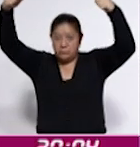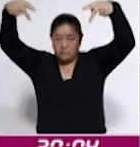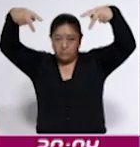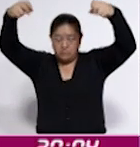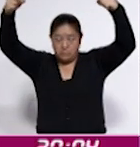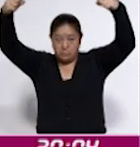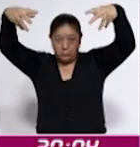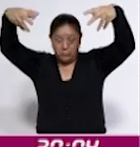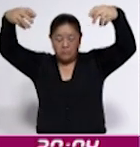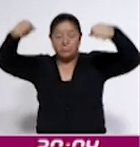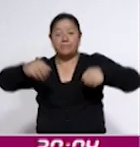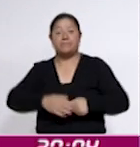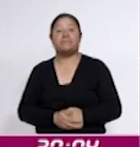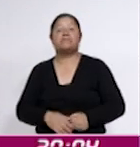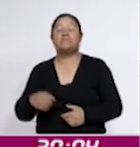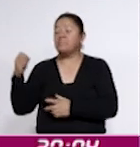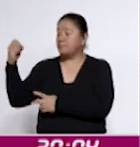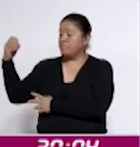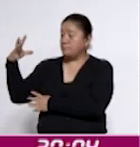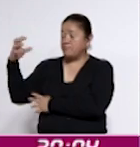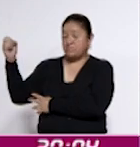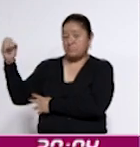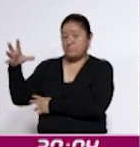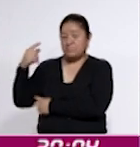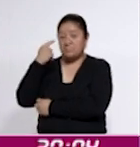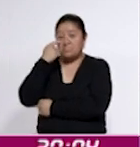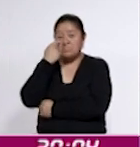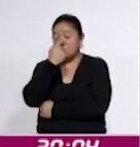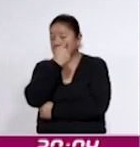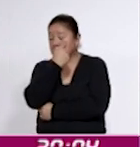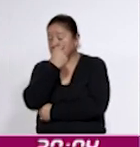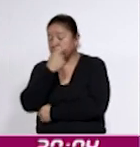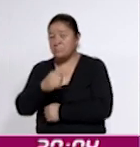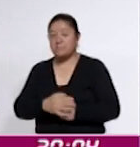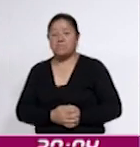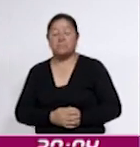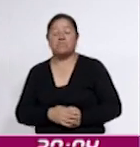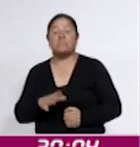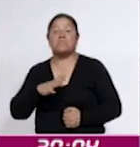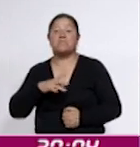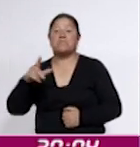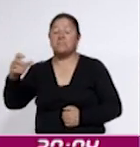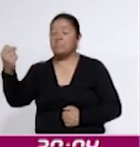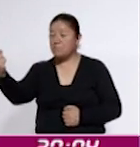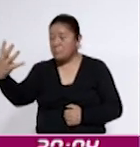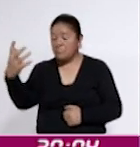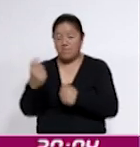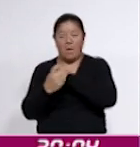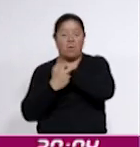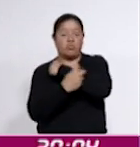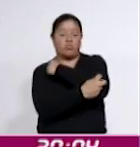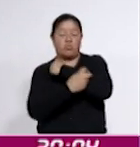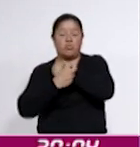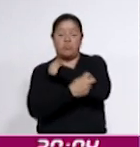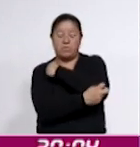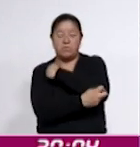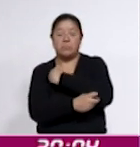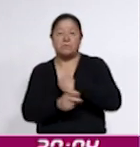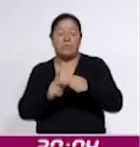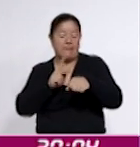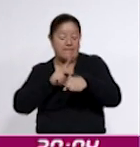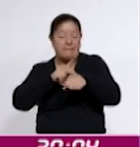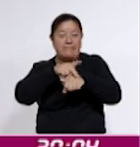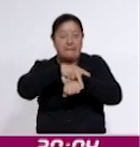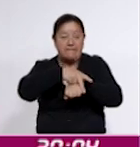temas oftalmológicos, refractor y queratómetro automático, dermatomo.